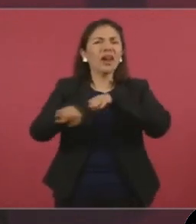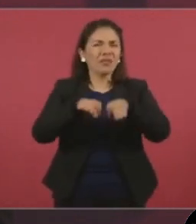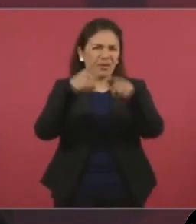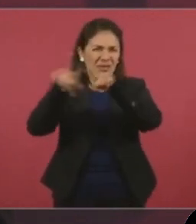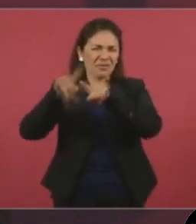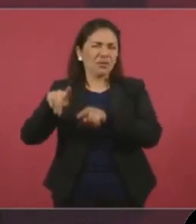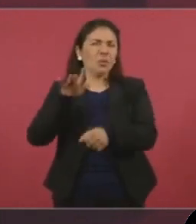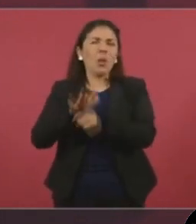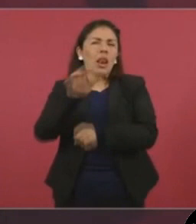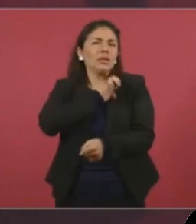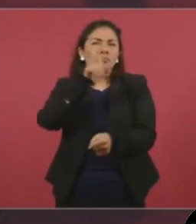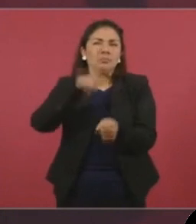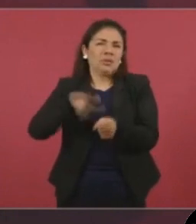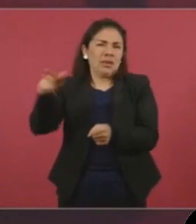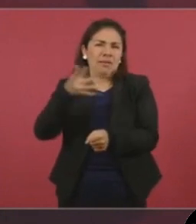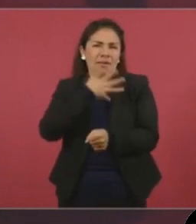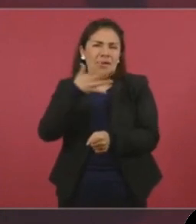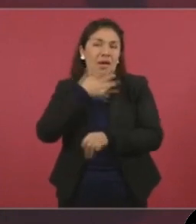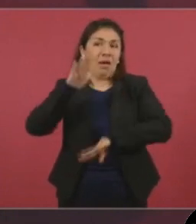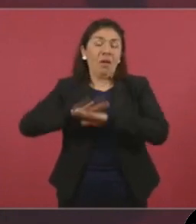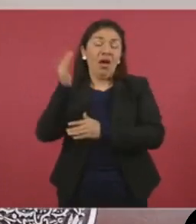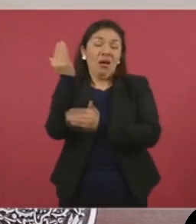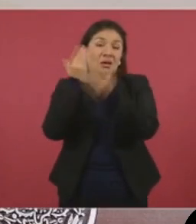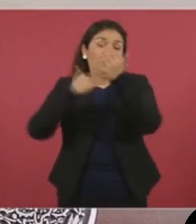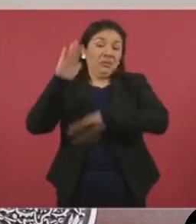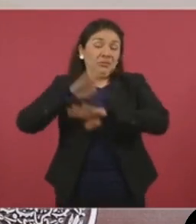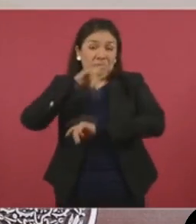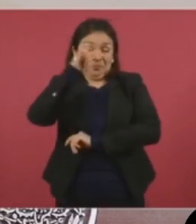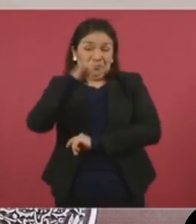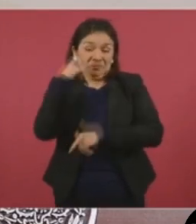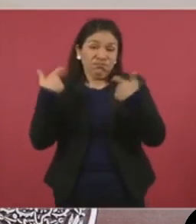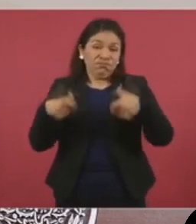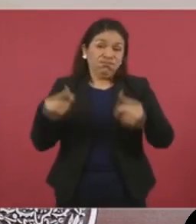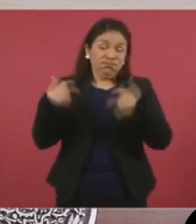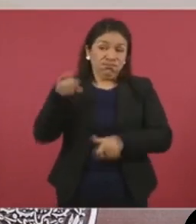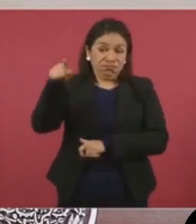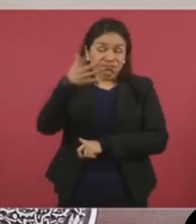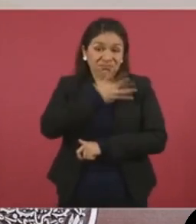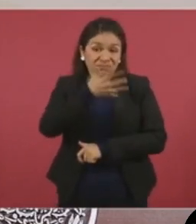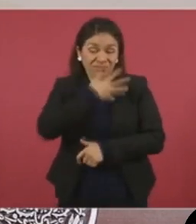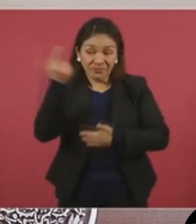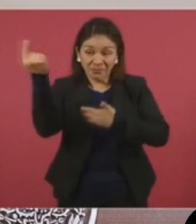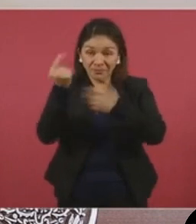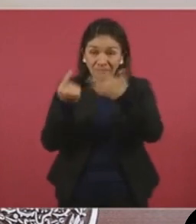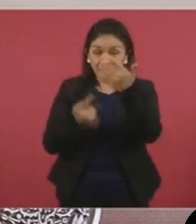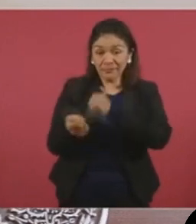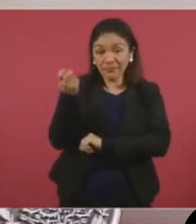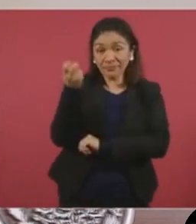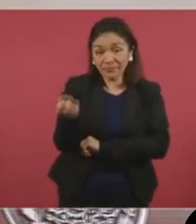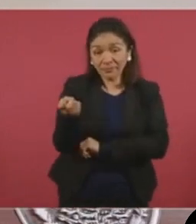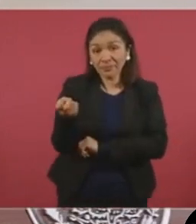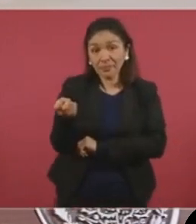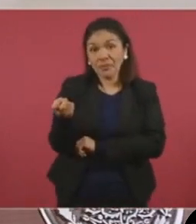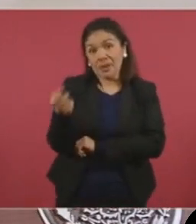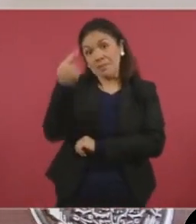especiales, extravagantes, onerosas, para